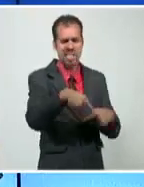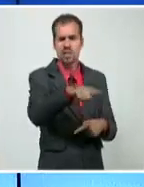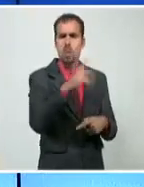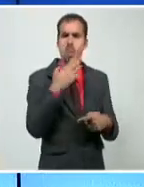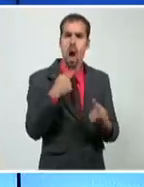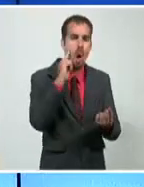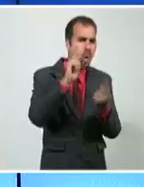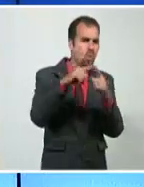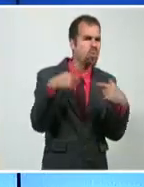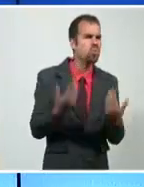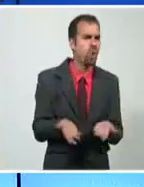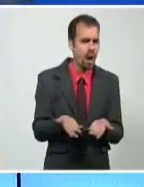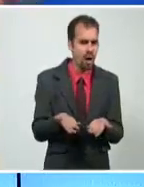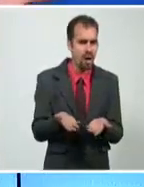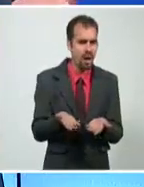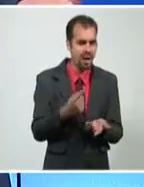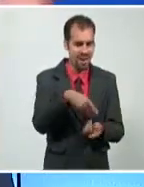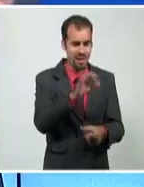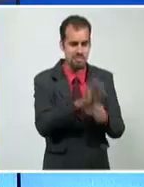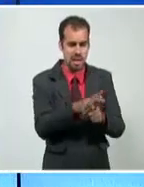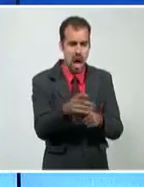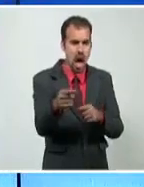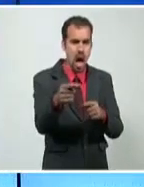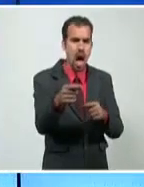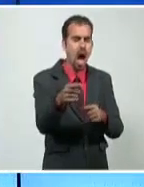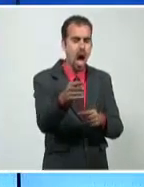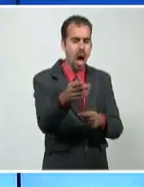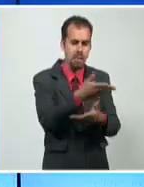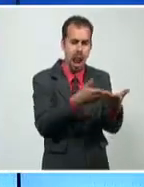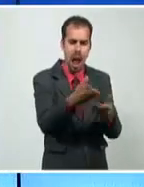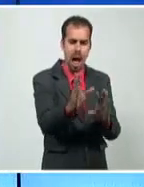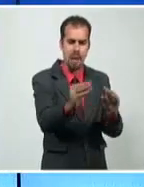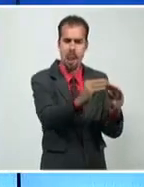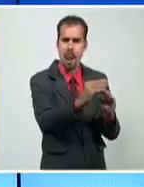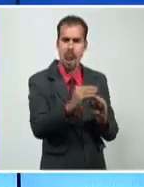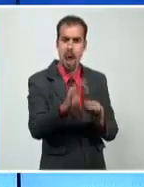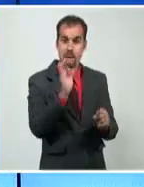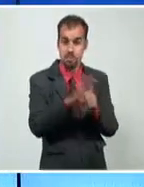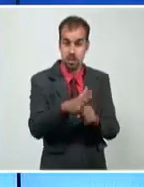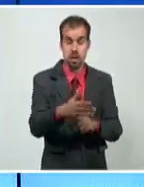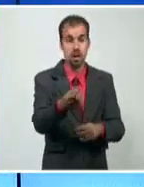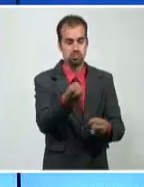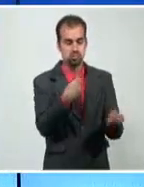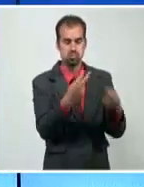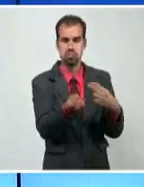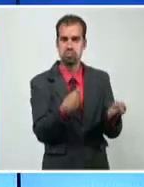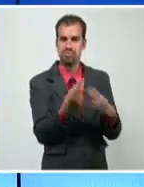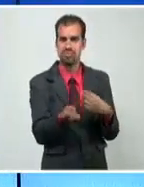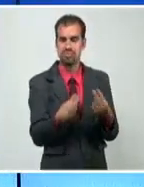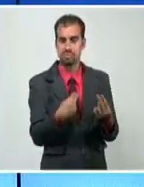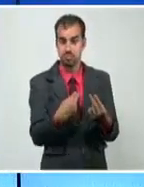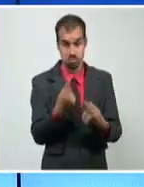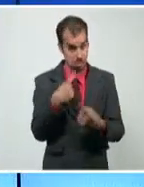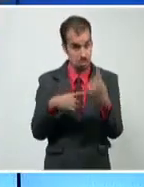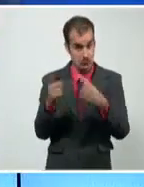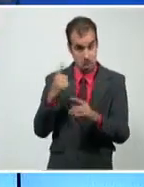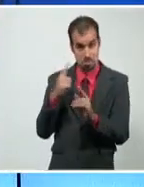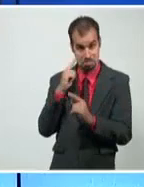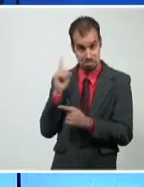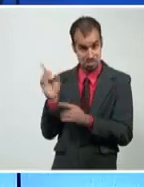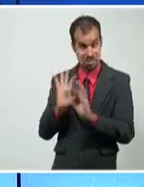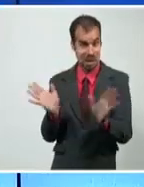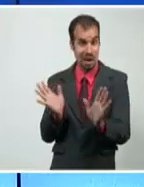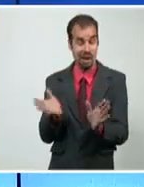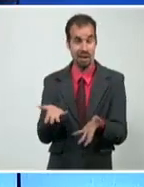qué dicen unos y otros y nos envían las conversaciones. Acaban de escuchar algunas de ellas, nos hablan de sus planes